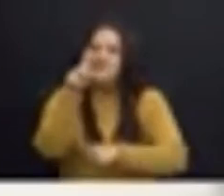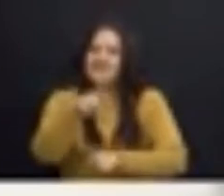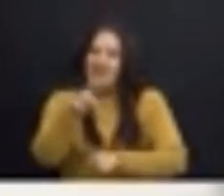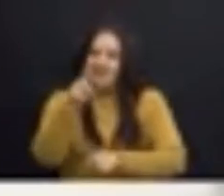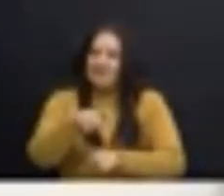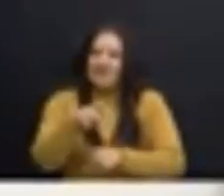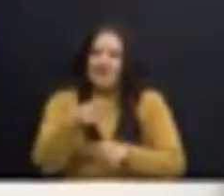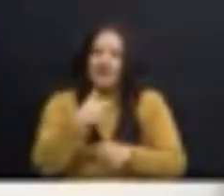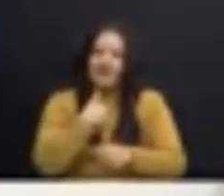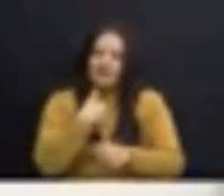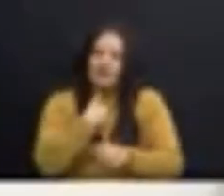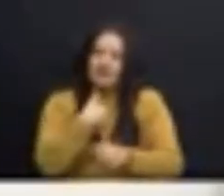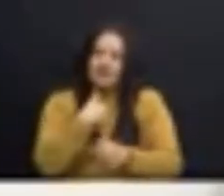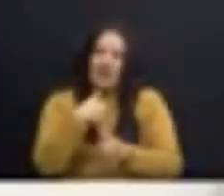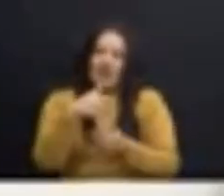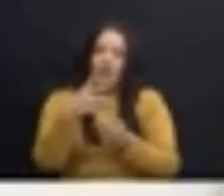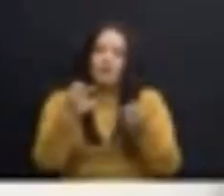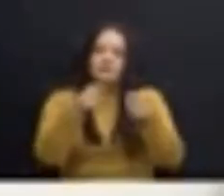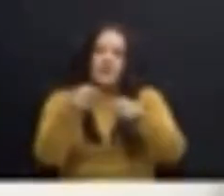consecuencias al Estado.